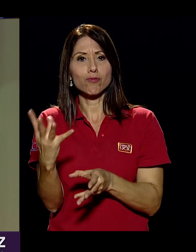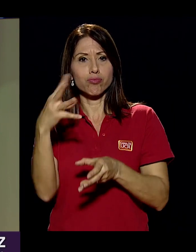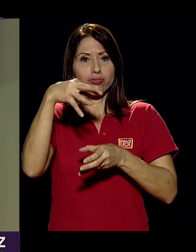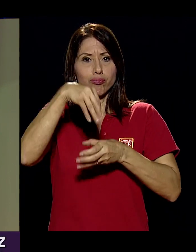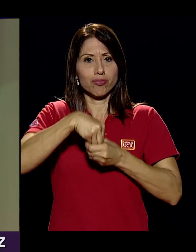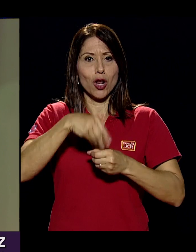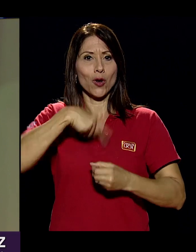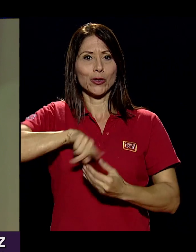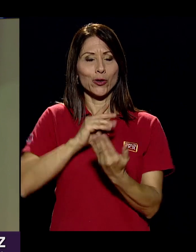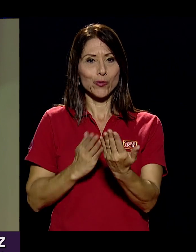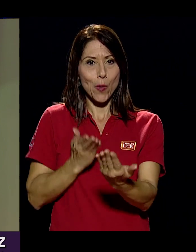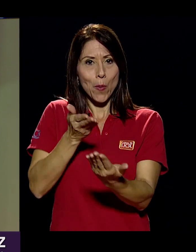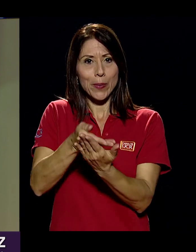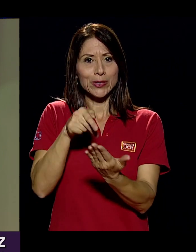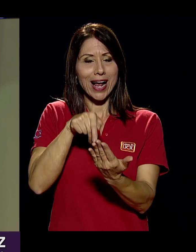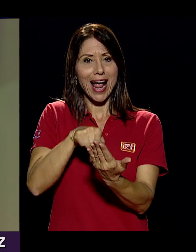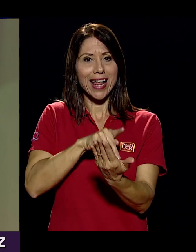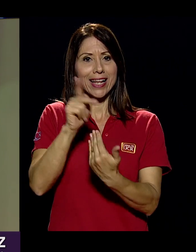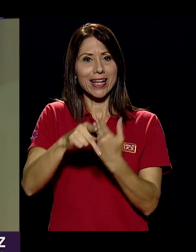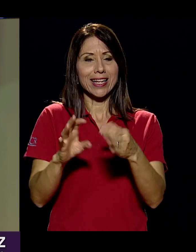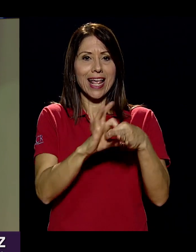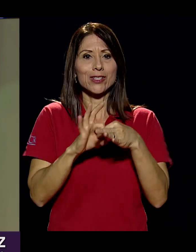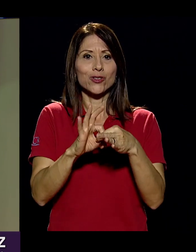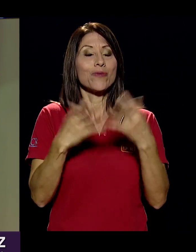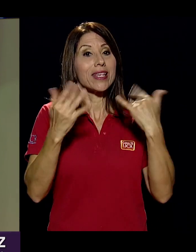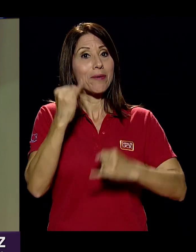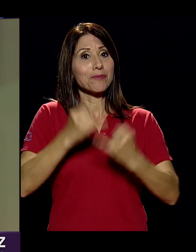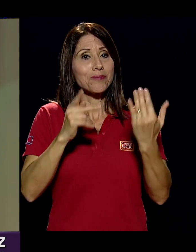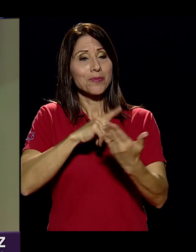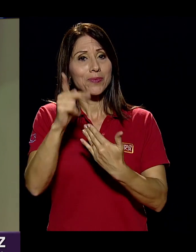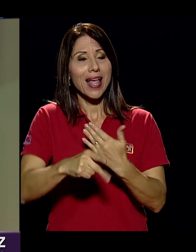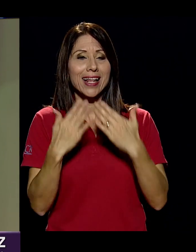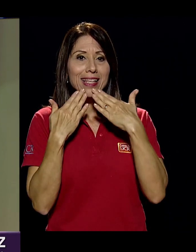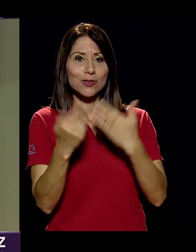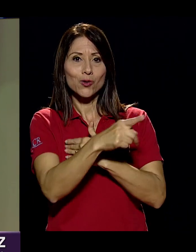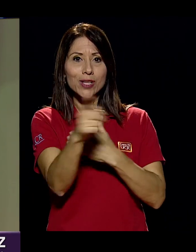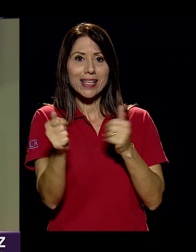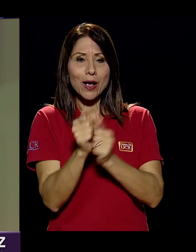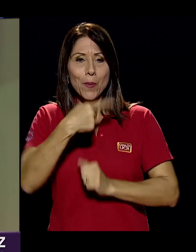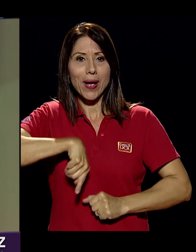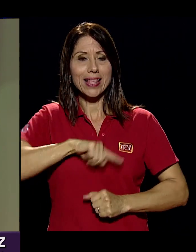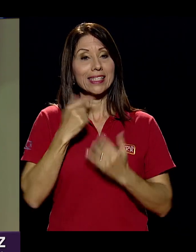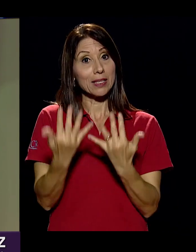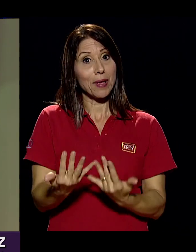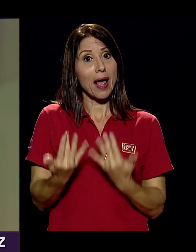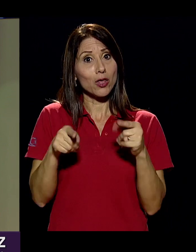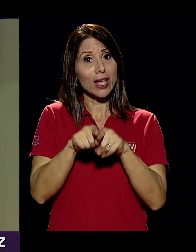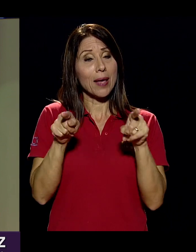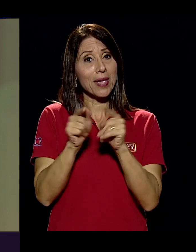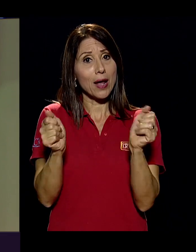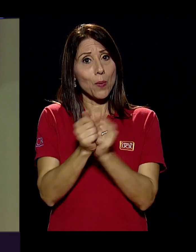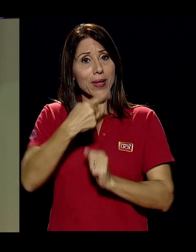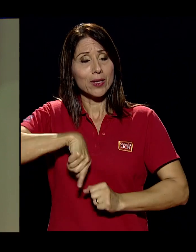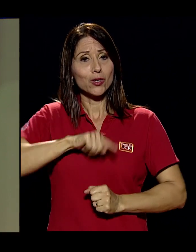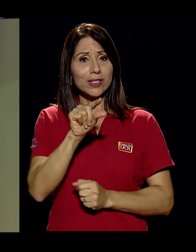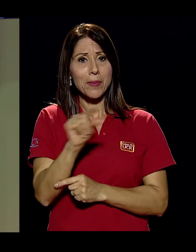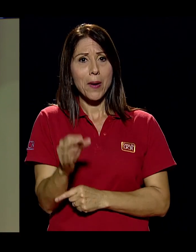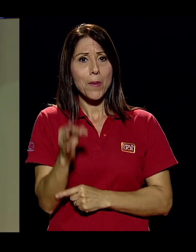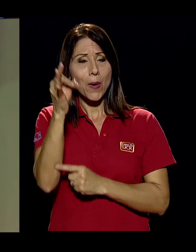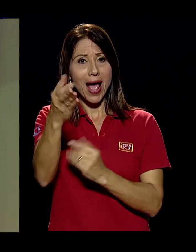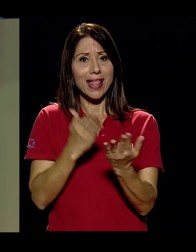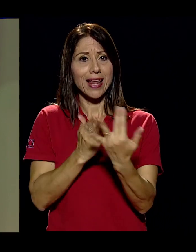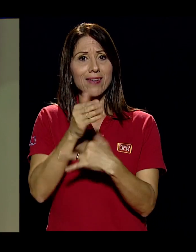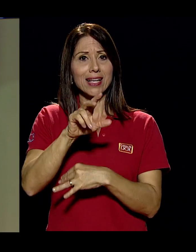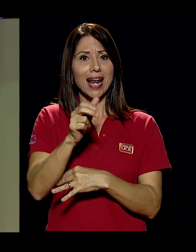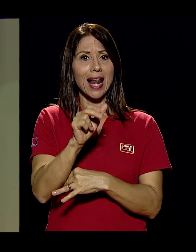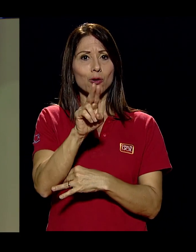de todas las personas que proponemos acá en Nexos. Llegamos al final de la edición, agradecidos con ustedes que nos acompañan y esperando que también lo hagan la próxima